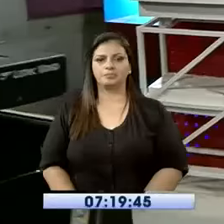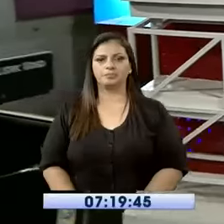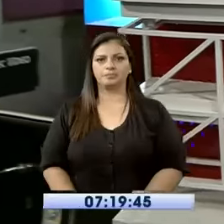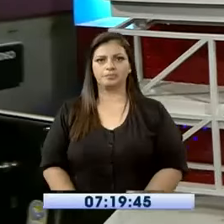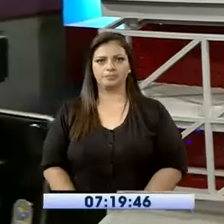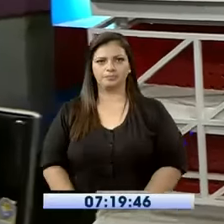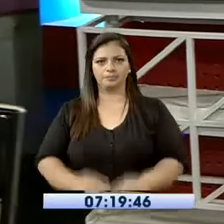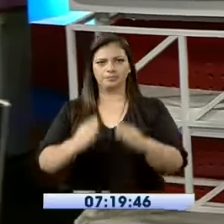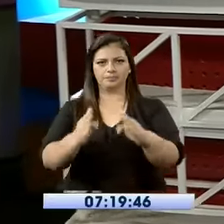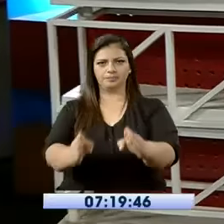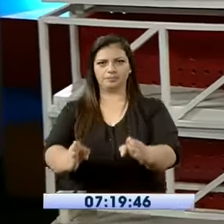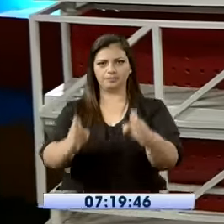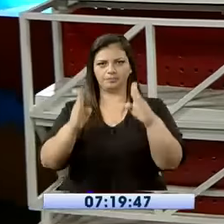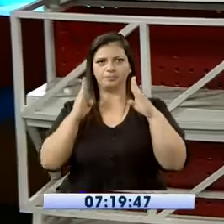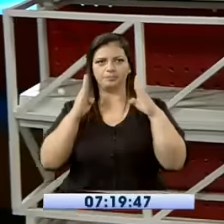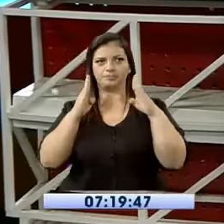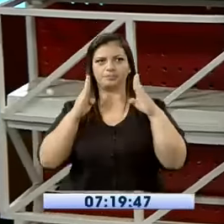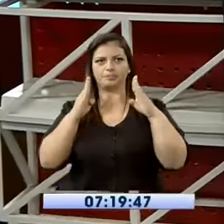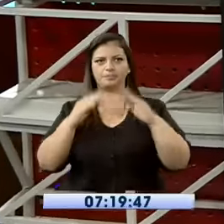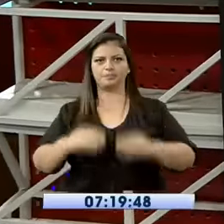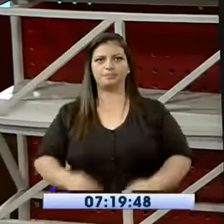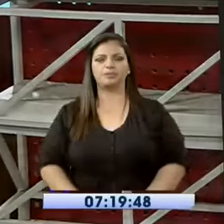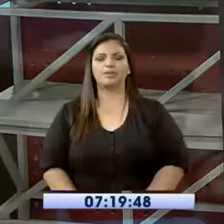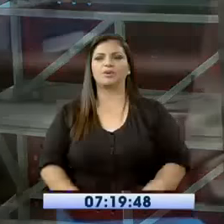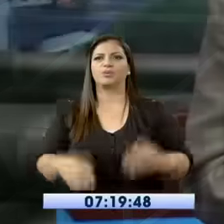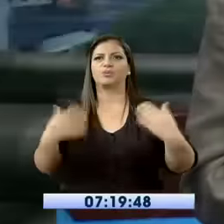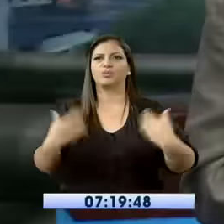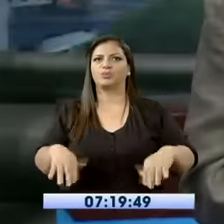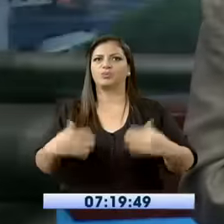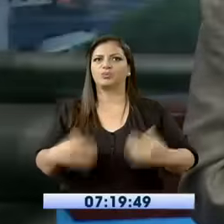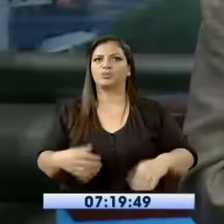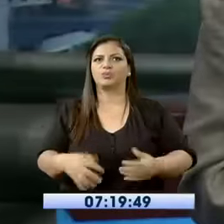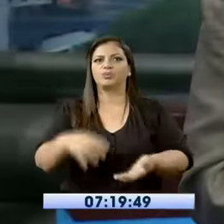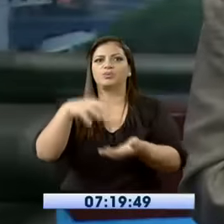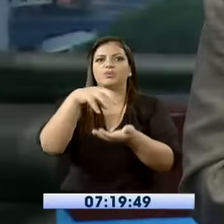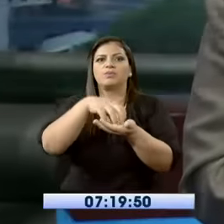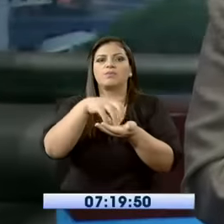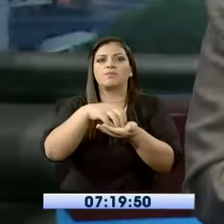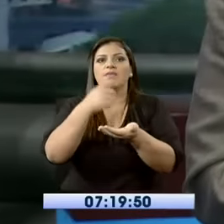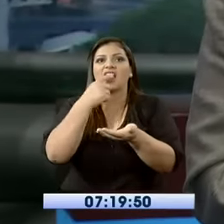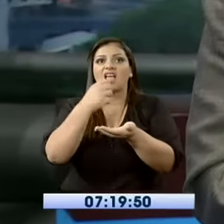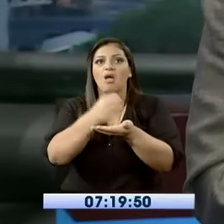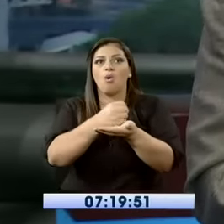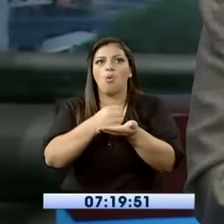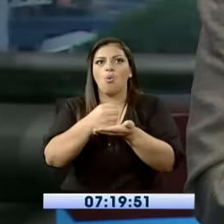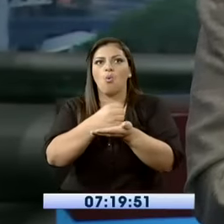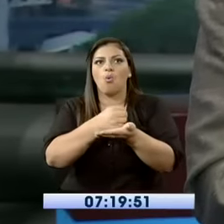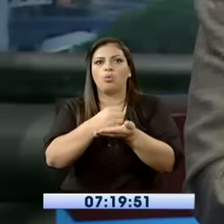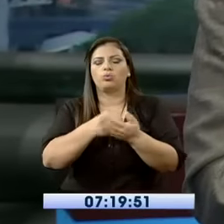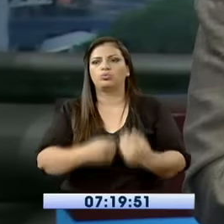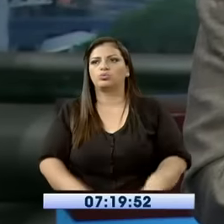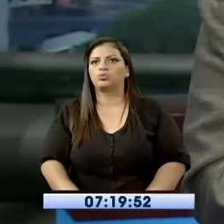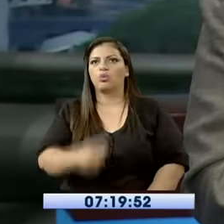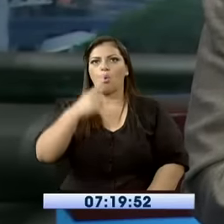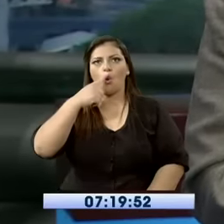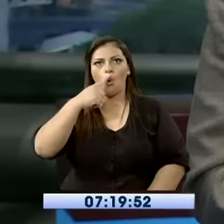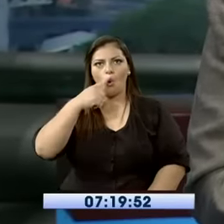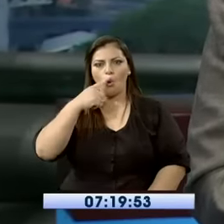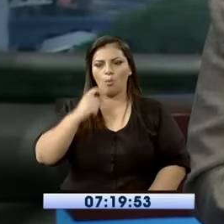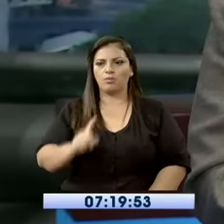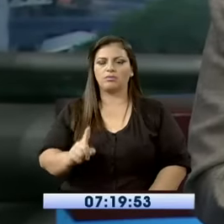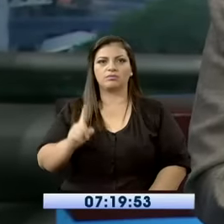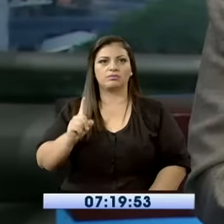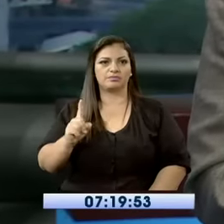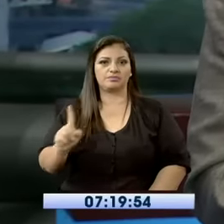Atención, presten mucha atención. Conmoción en la provincia de El Oro por un intento de femicidio y posterior suicidio.